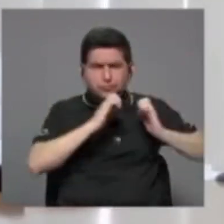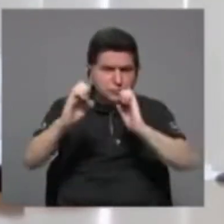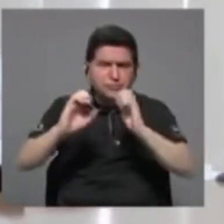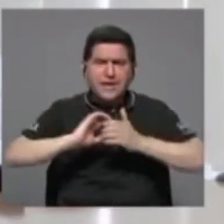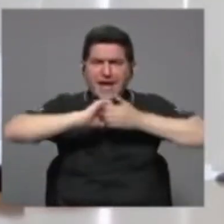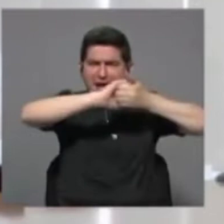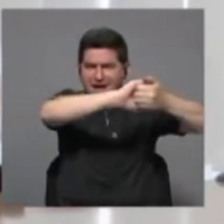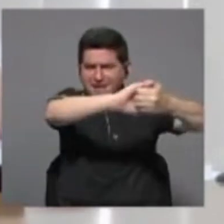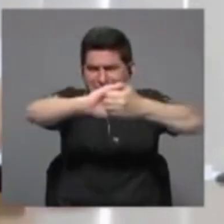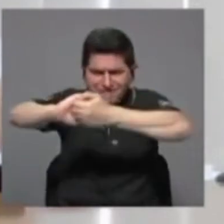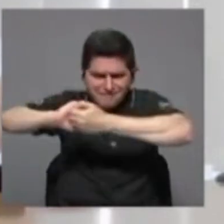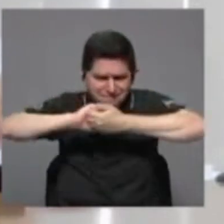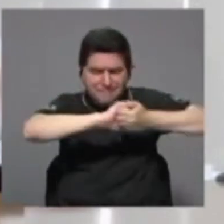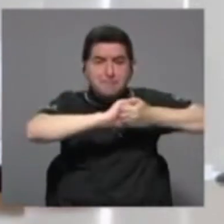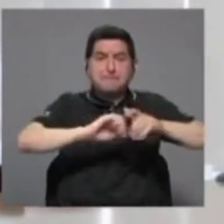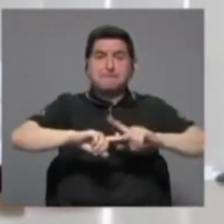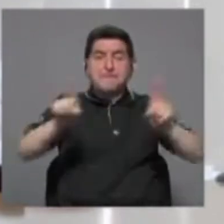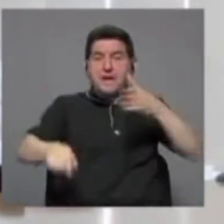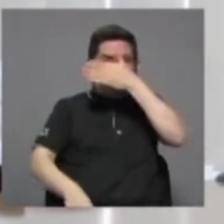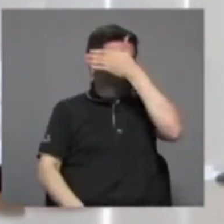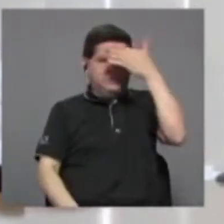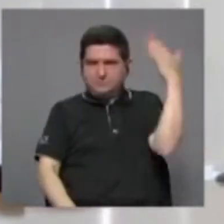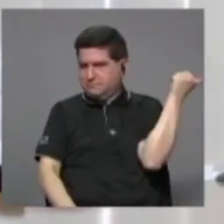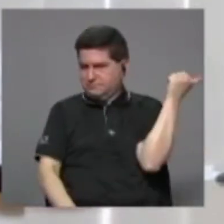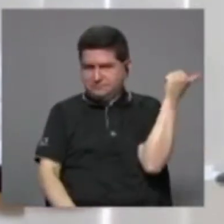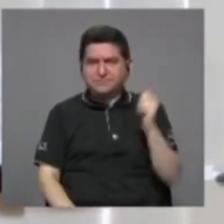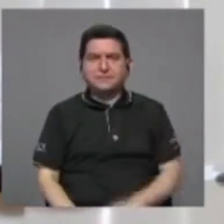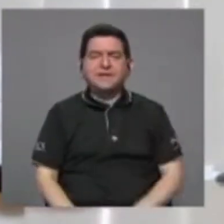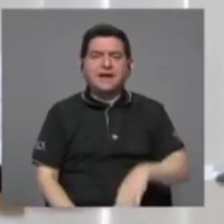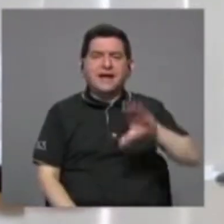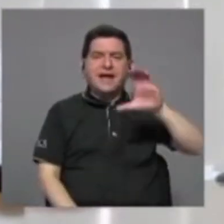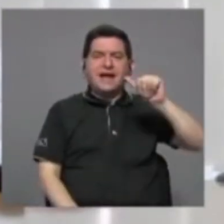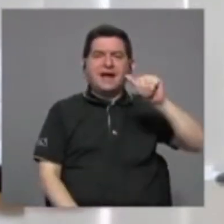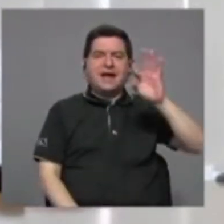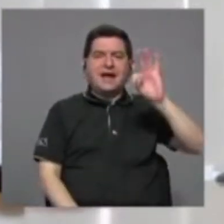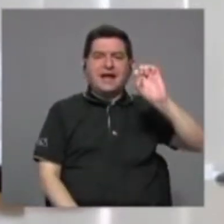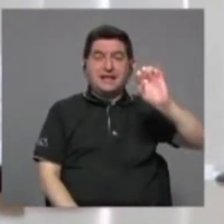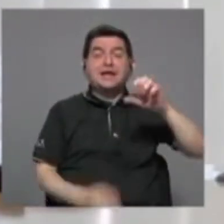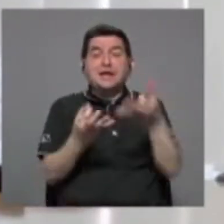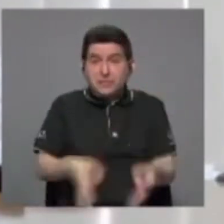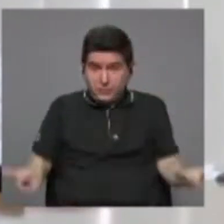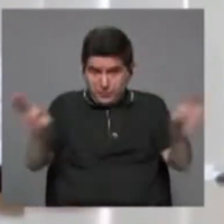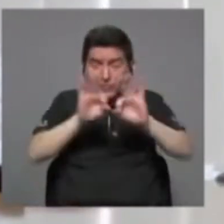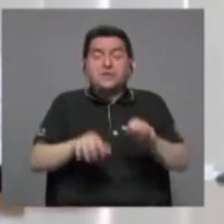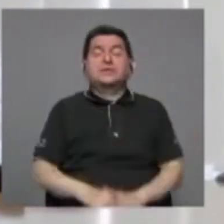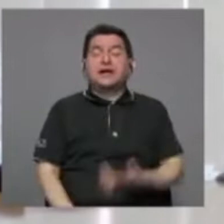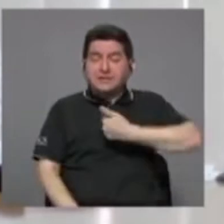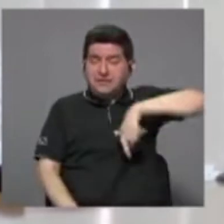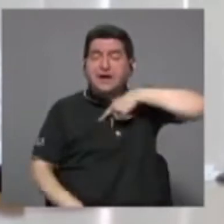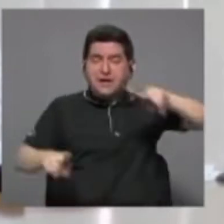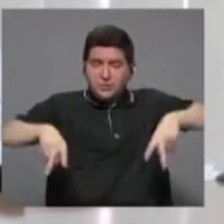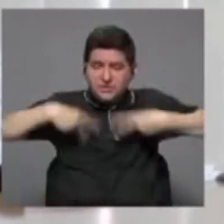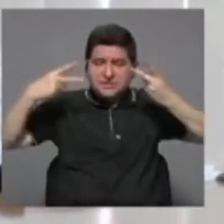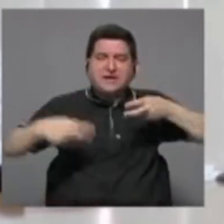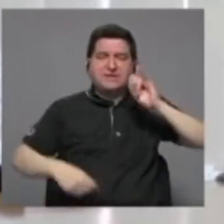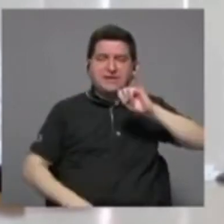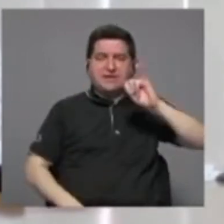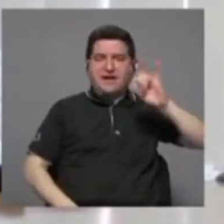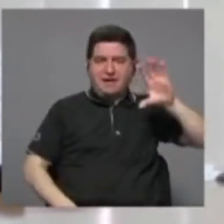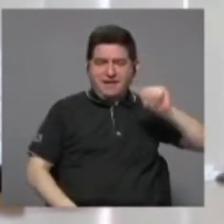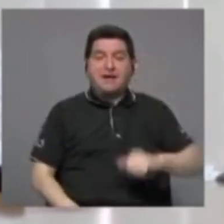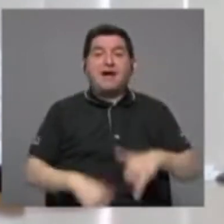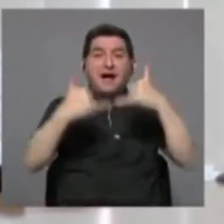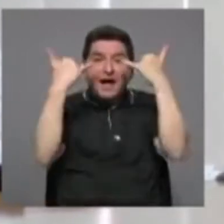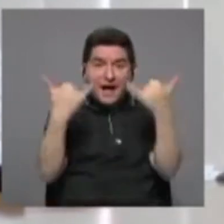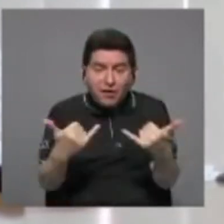de alianzas estratégicas, pero no nos olvidamos del CATIE, el CATIE es fundamental en la vida del IICA, sobre todo ahora